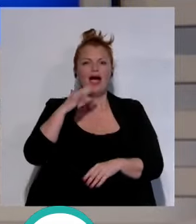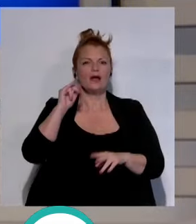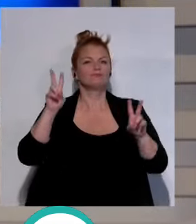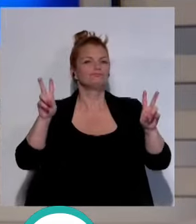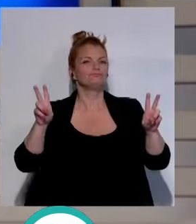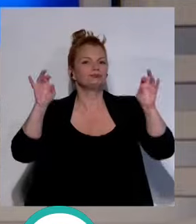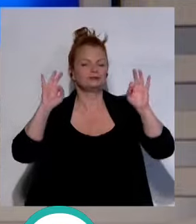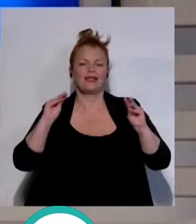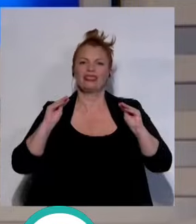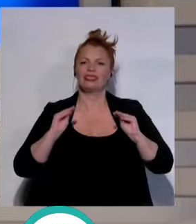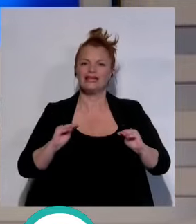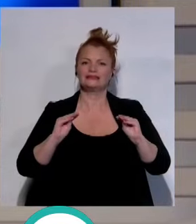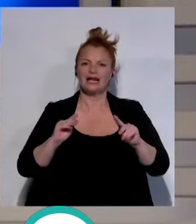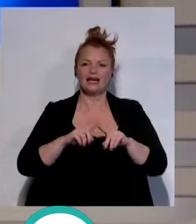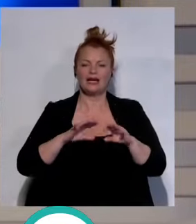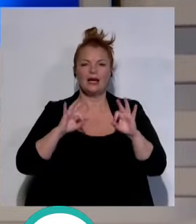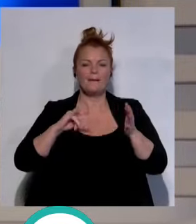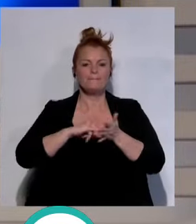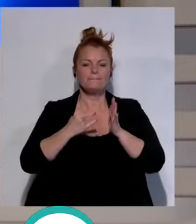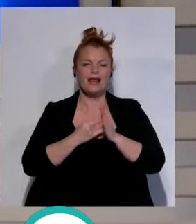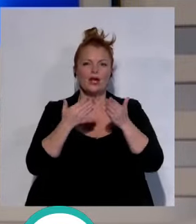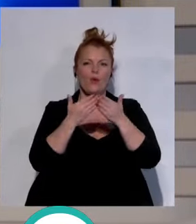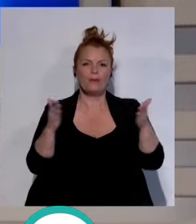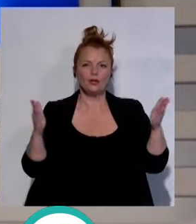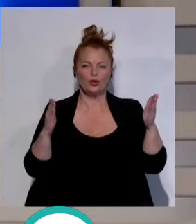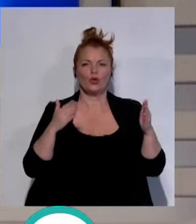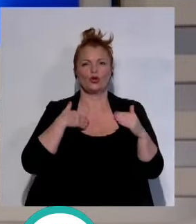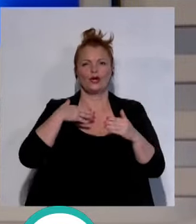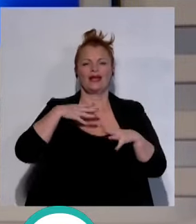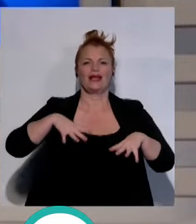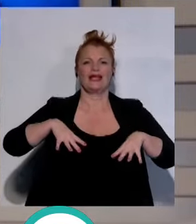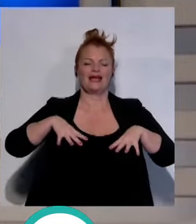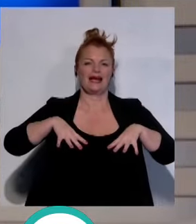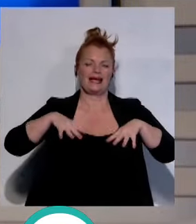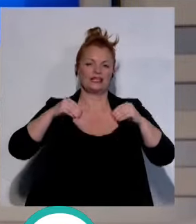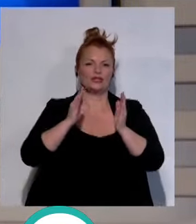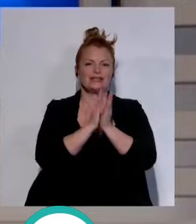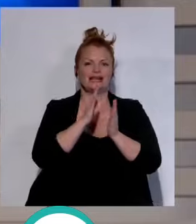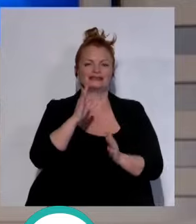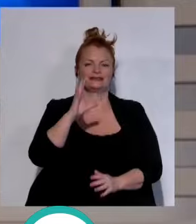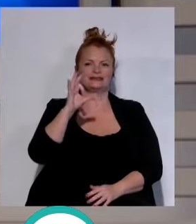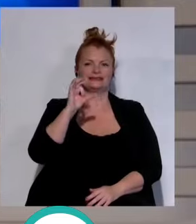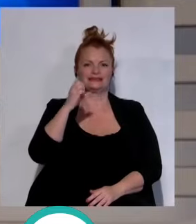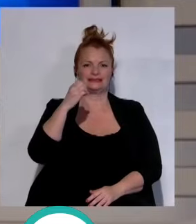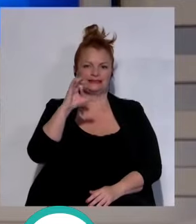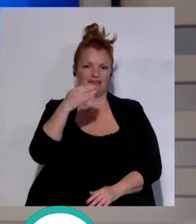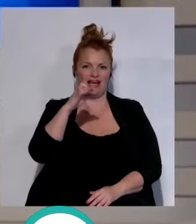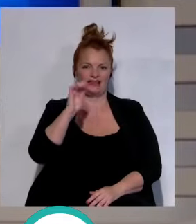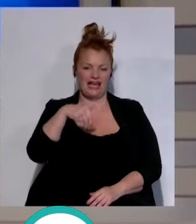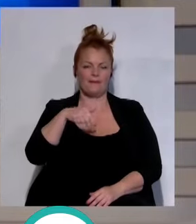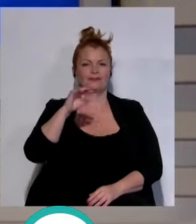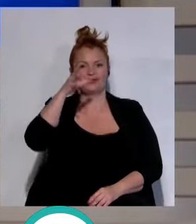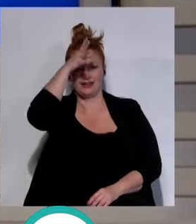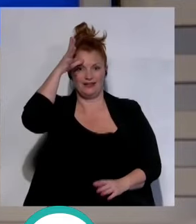destacado el de los planes de apertura del castillo de San Sebastián para este mismo verano y otras